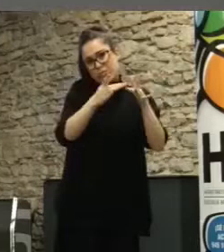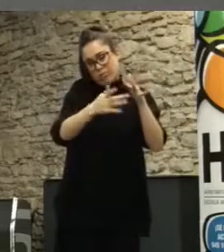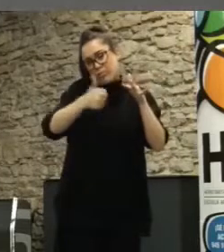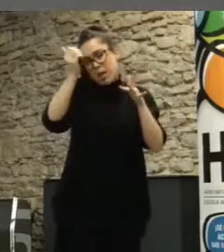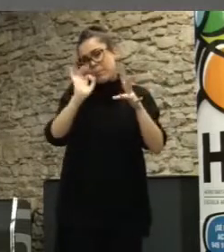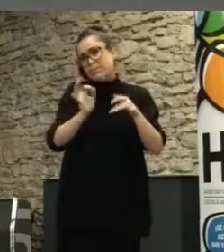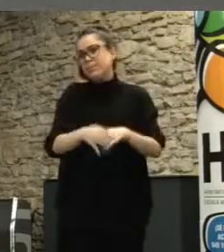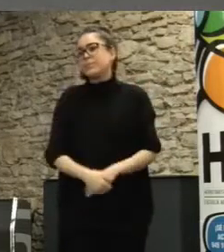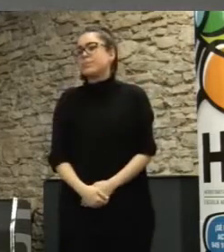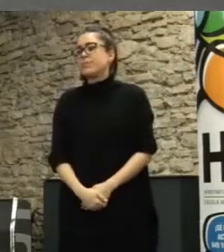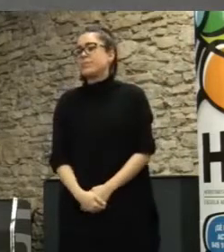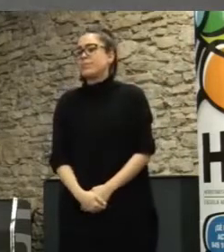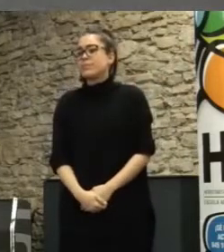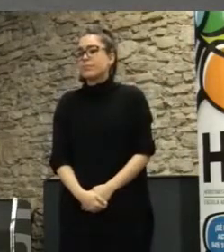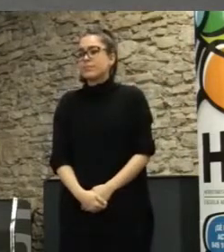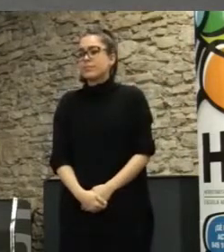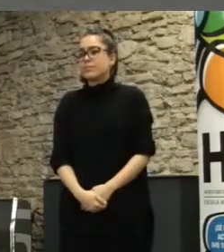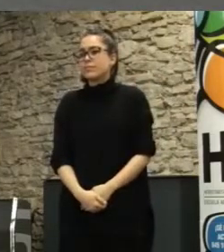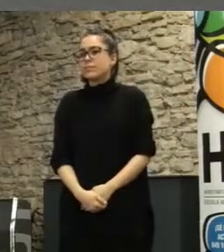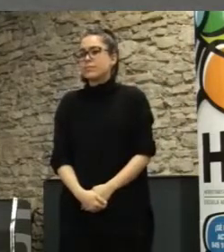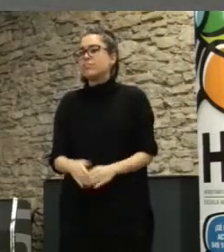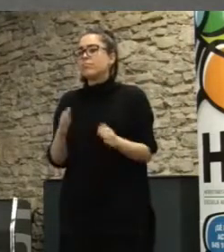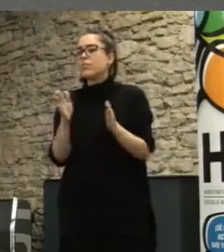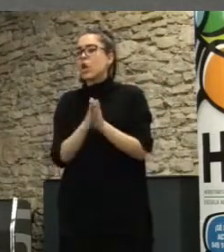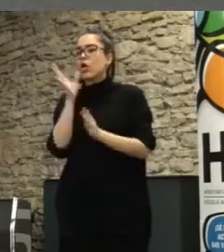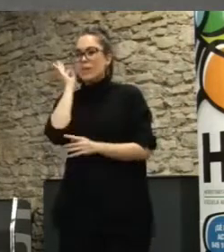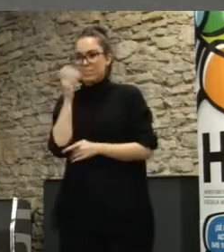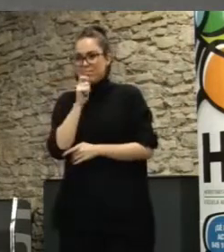entonces tenemos sentido si nos acercan alguna manera de nuevo